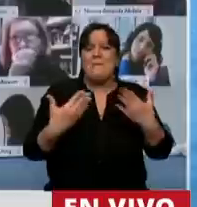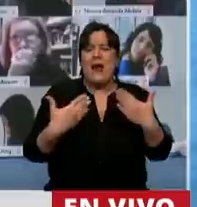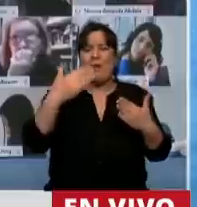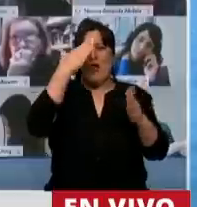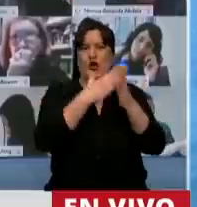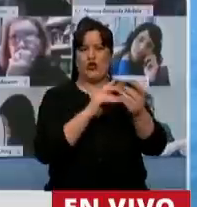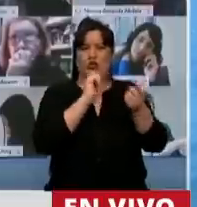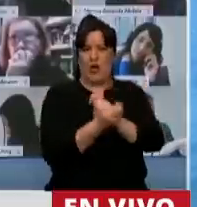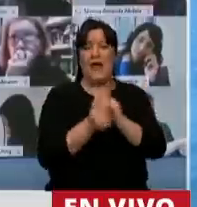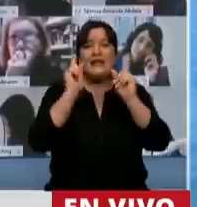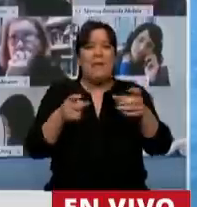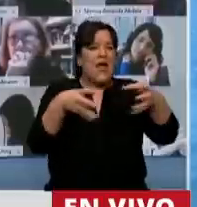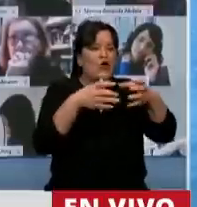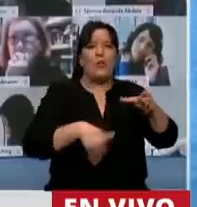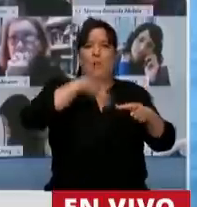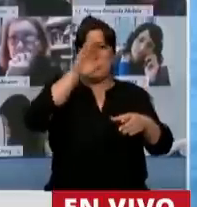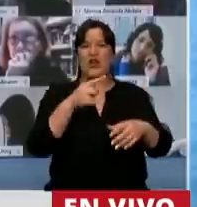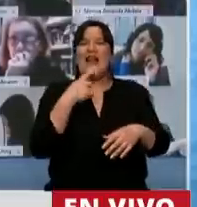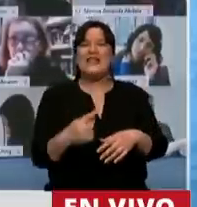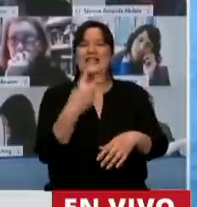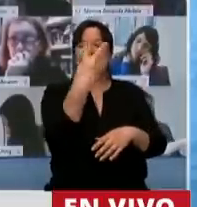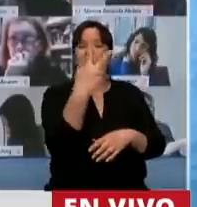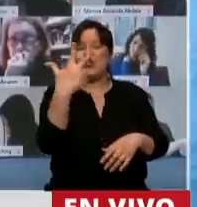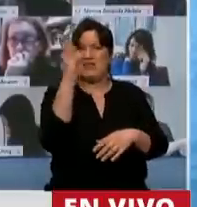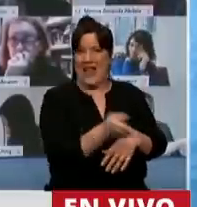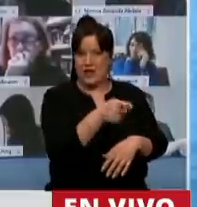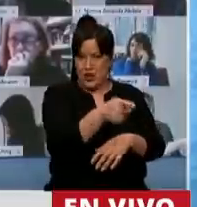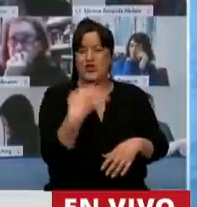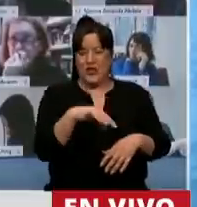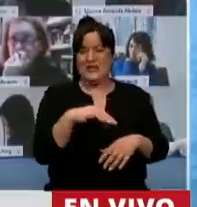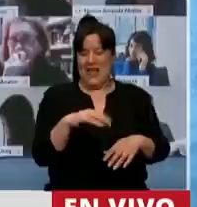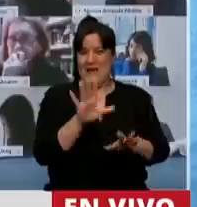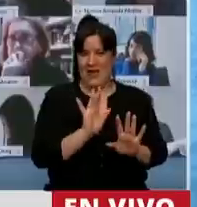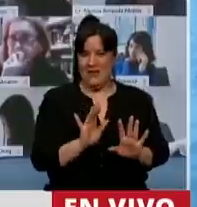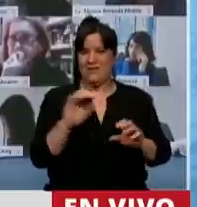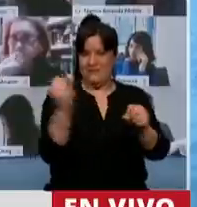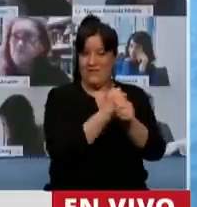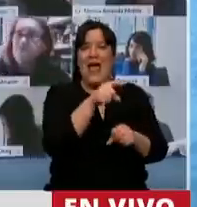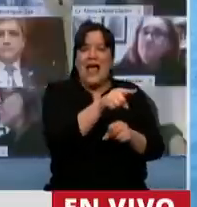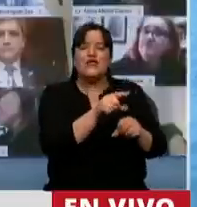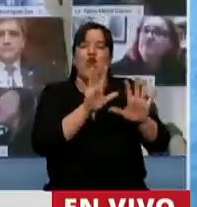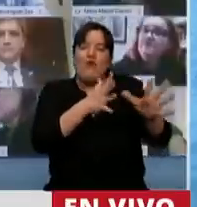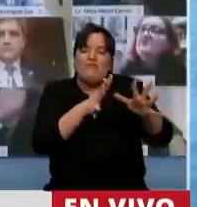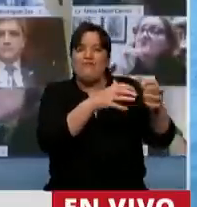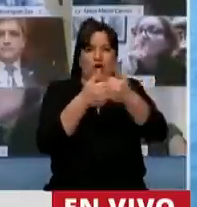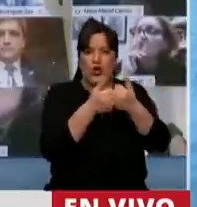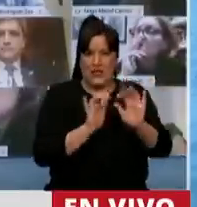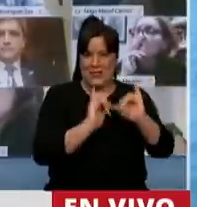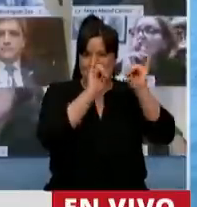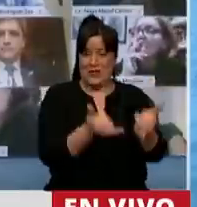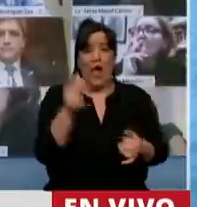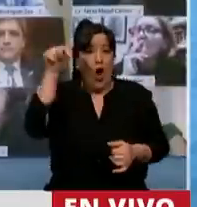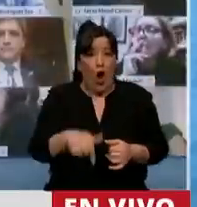y una mayoría especial, que habla de dos tercios, a eso se asemeja un consenso. Y hoy aquí,